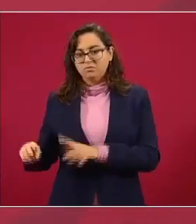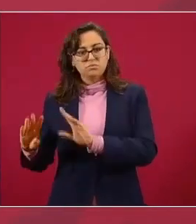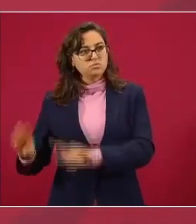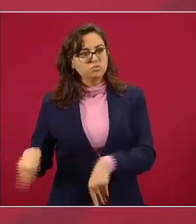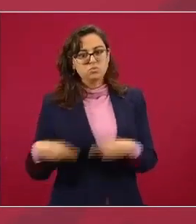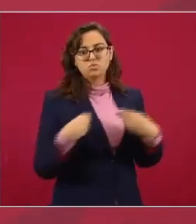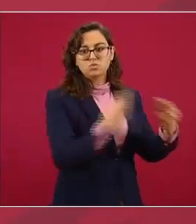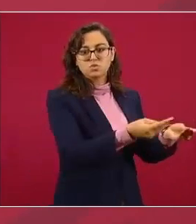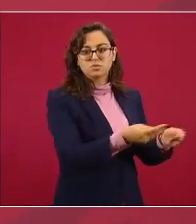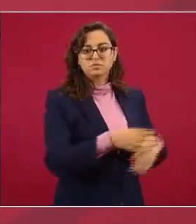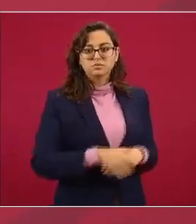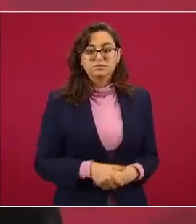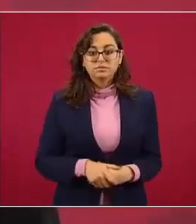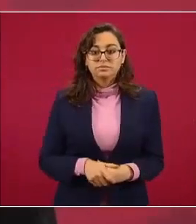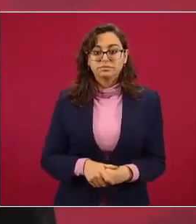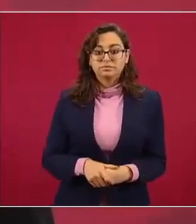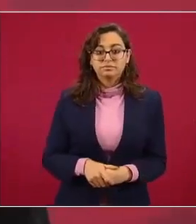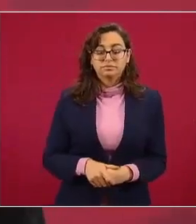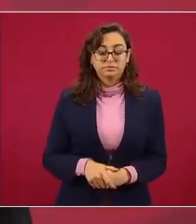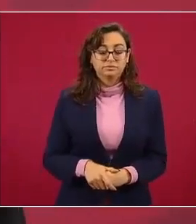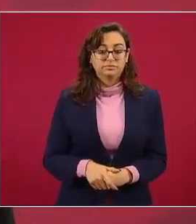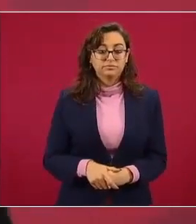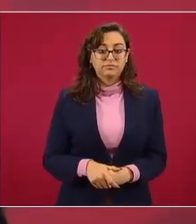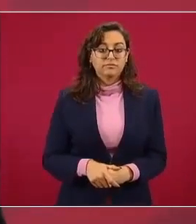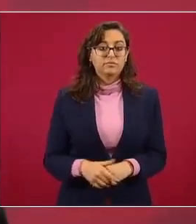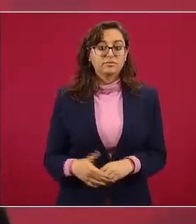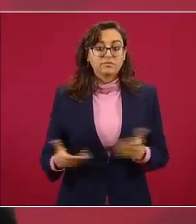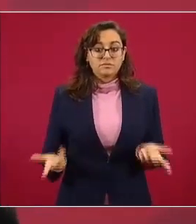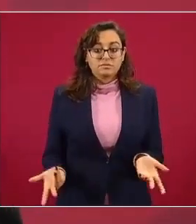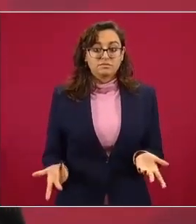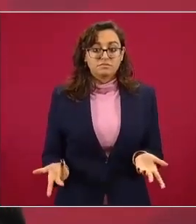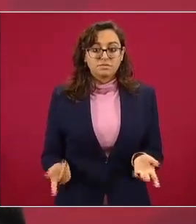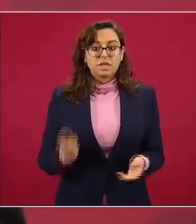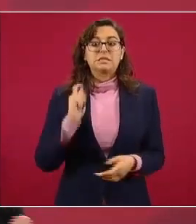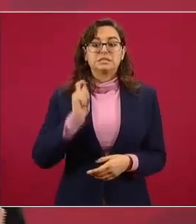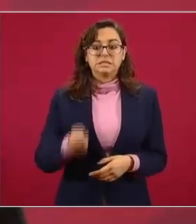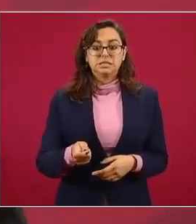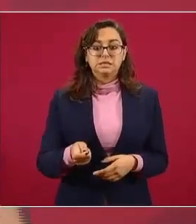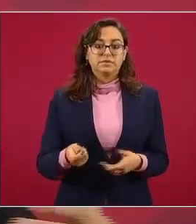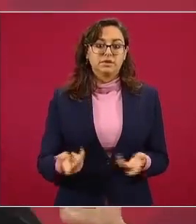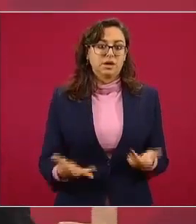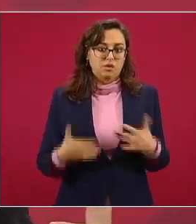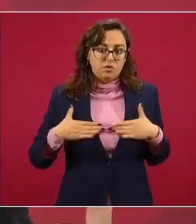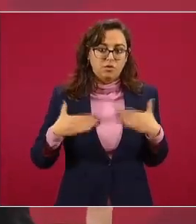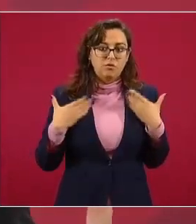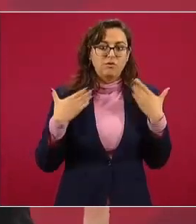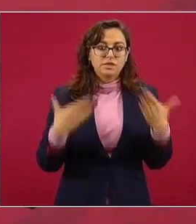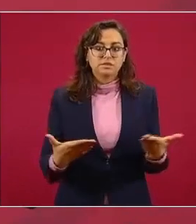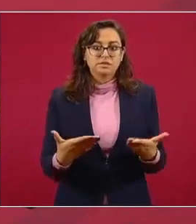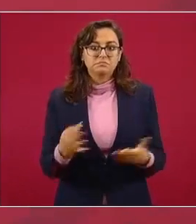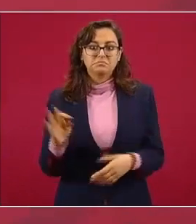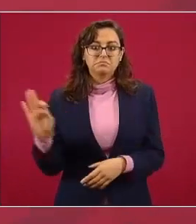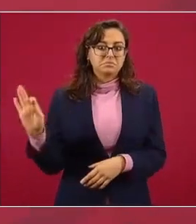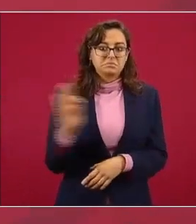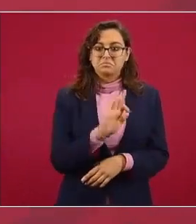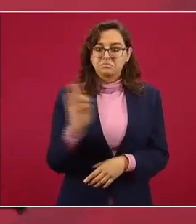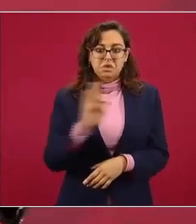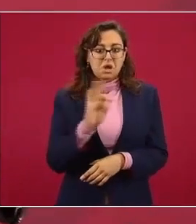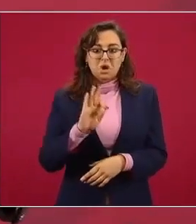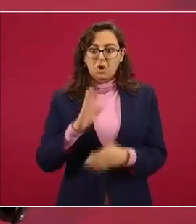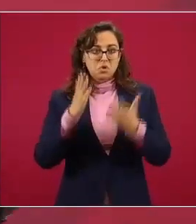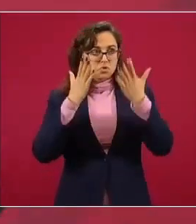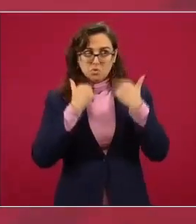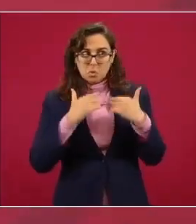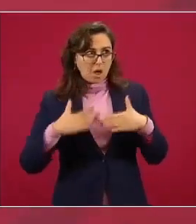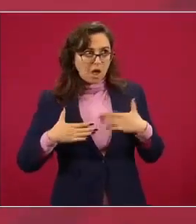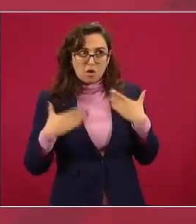entonces si no hay confianza entre las autoridades de los dos países y las agencias de